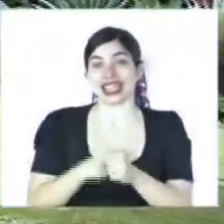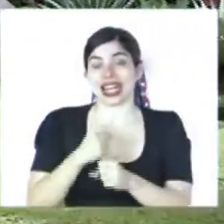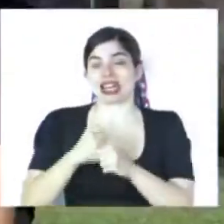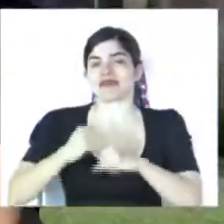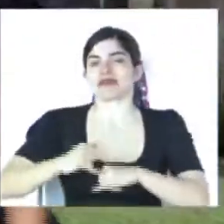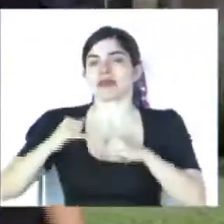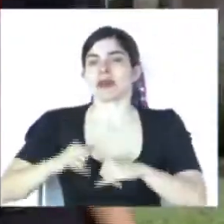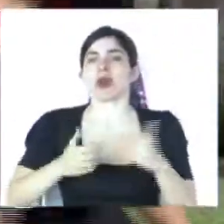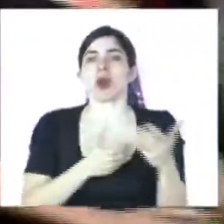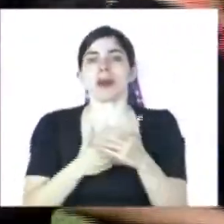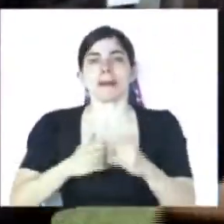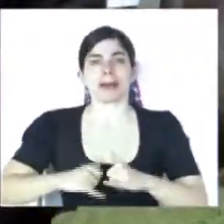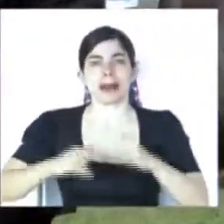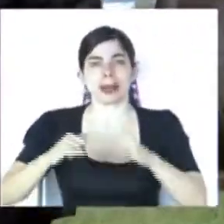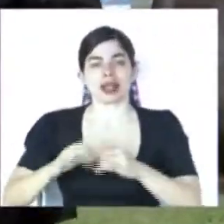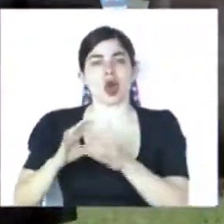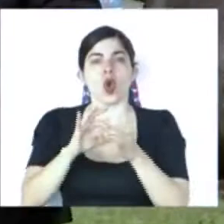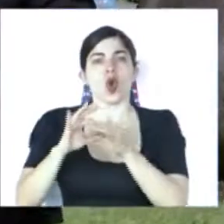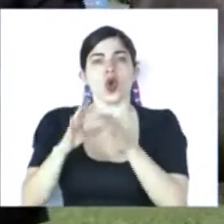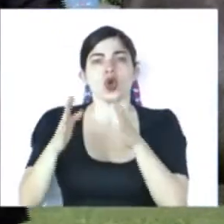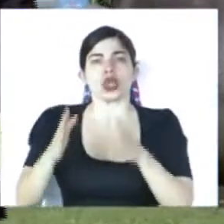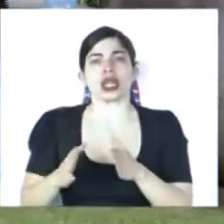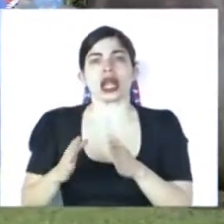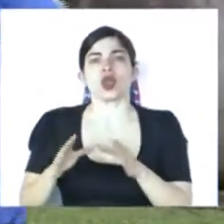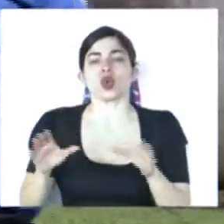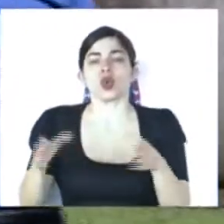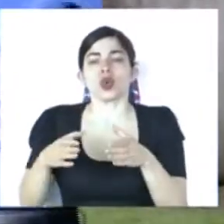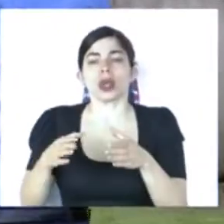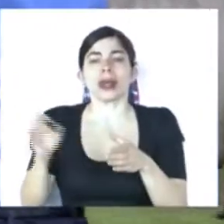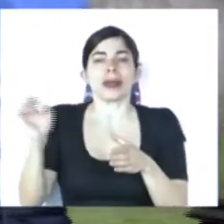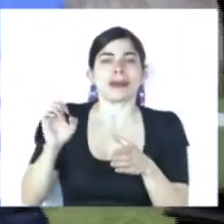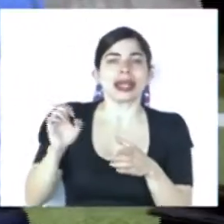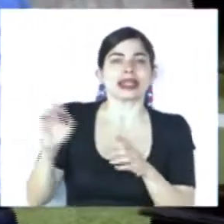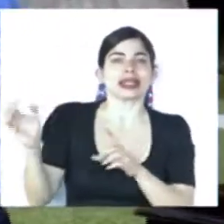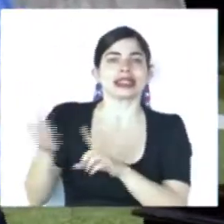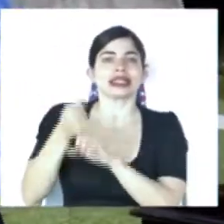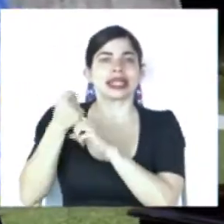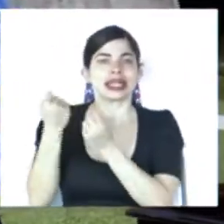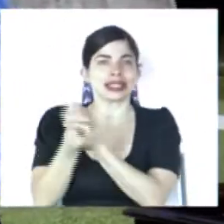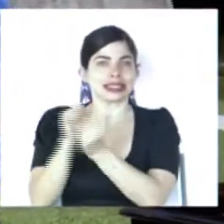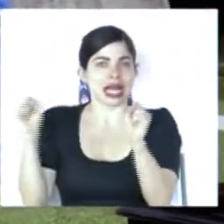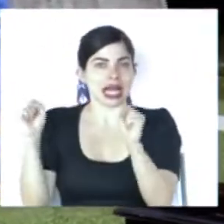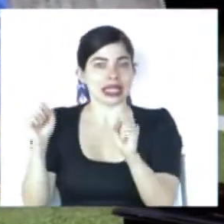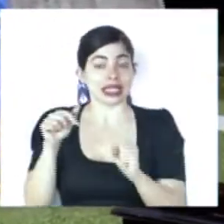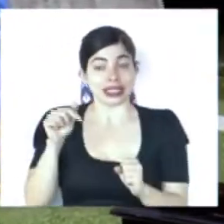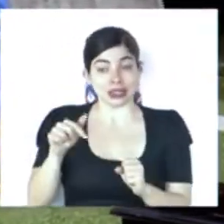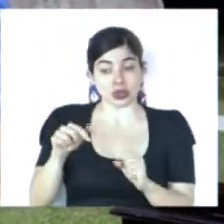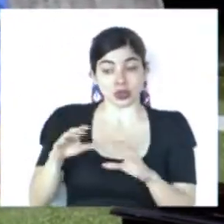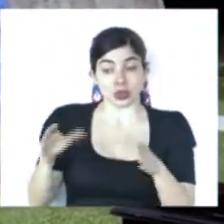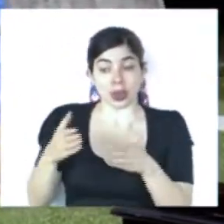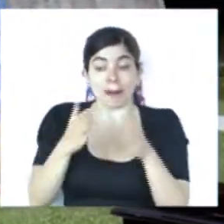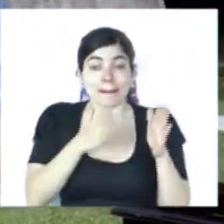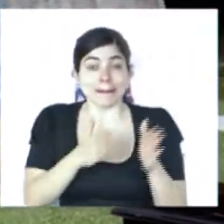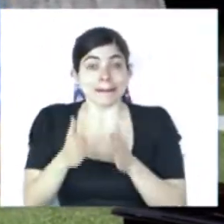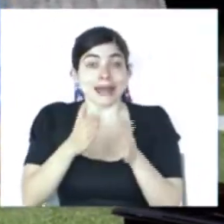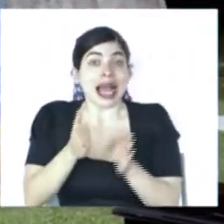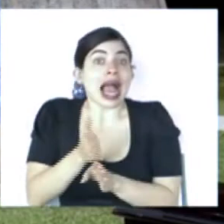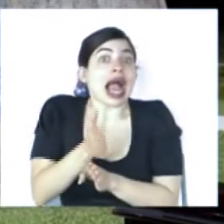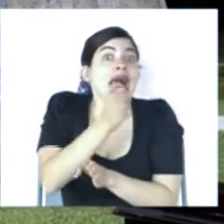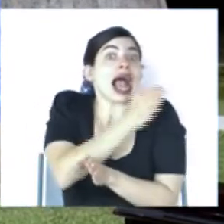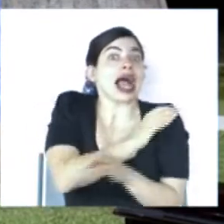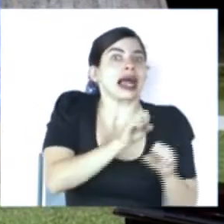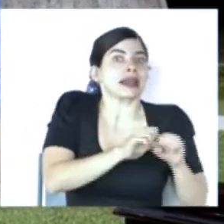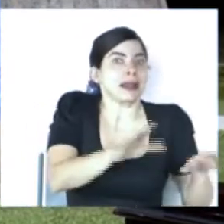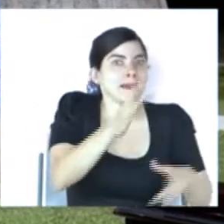y coordinador de la unidad operativa de emergencias y de rescate El doctor Fernández y su equipo iniciaron su preparación incluso antes de la